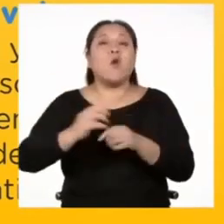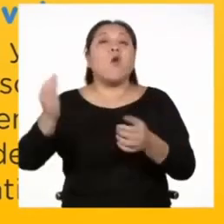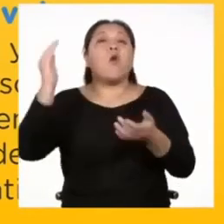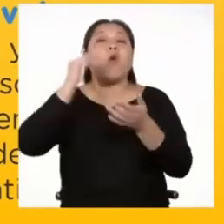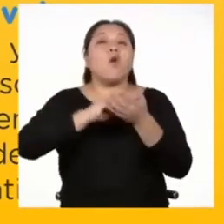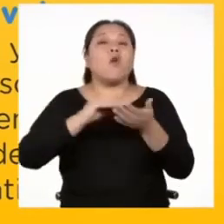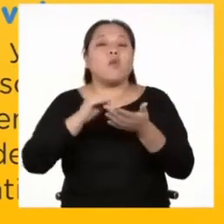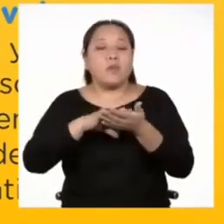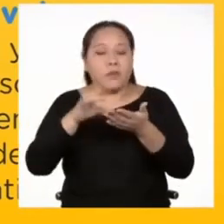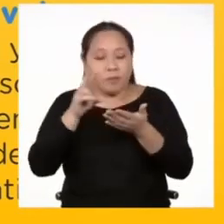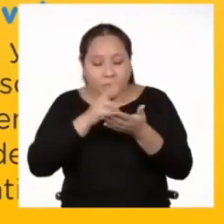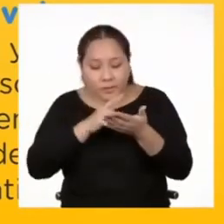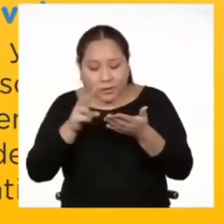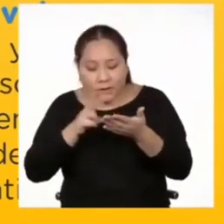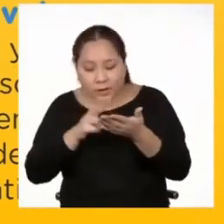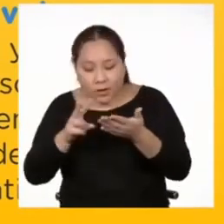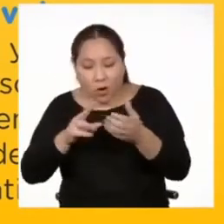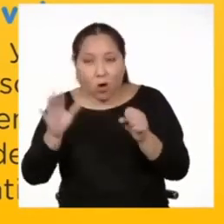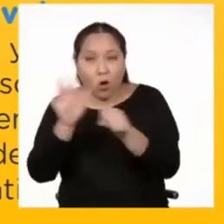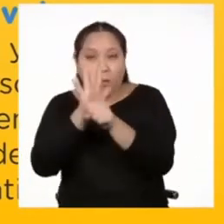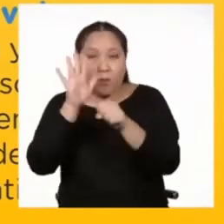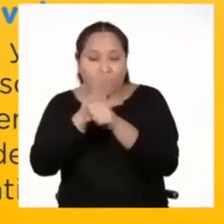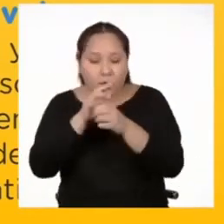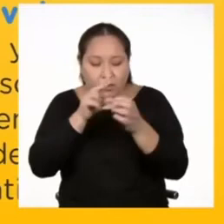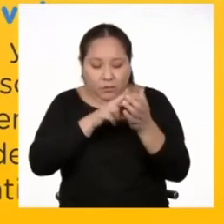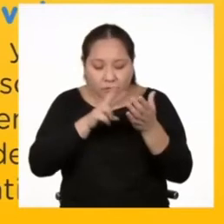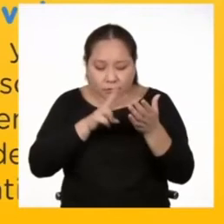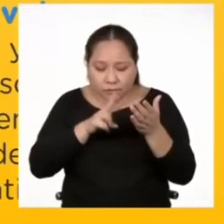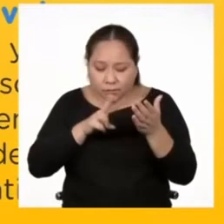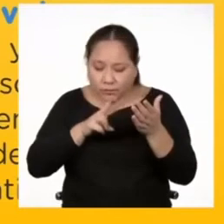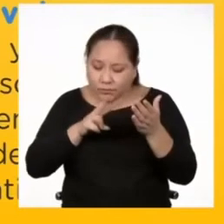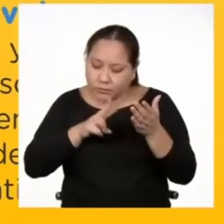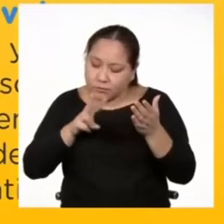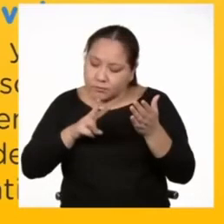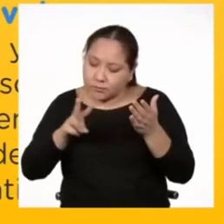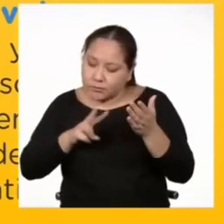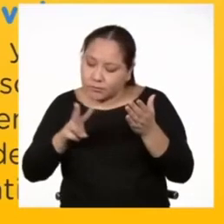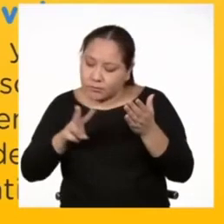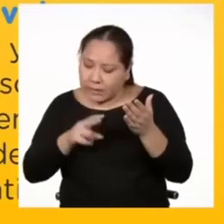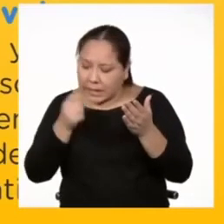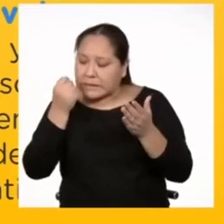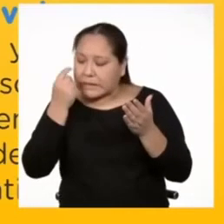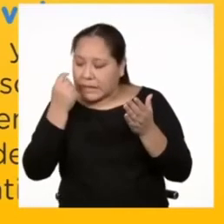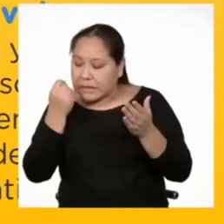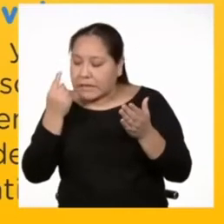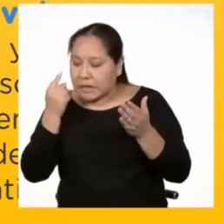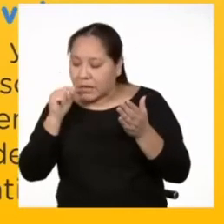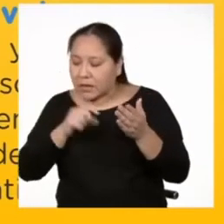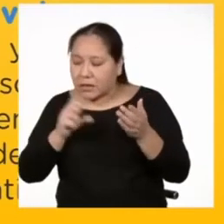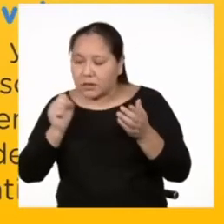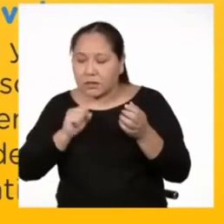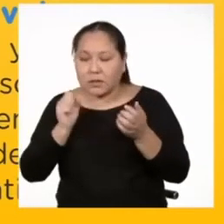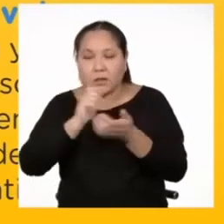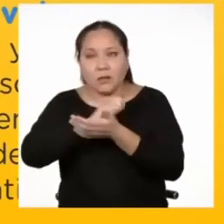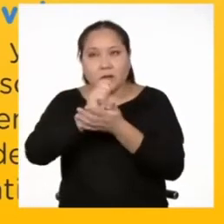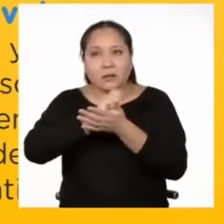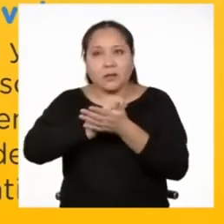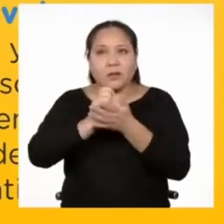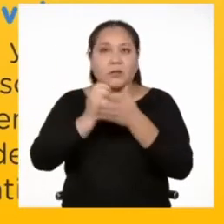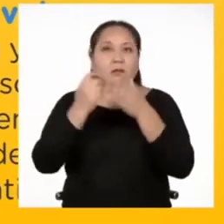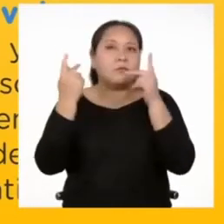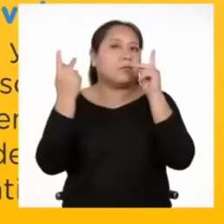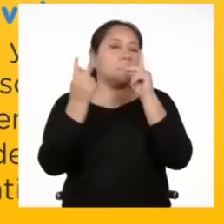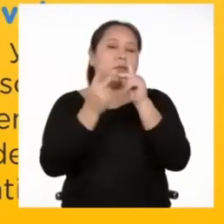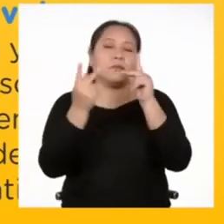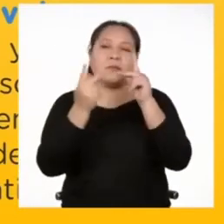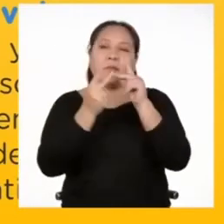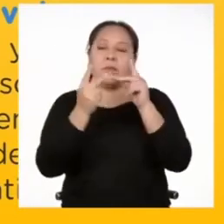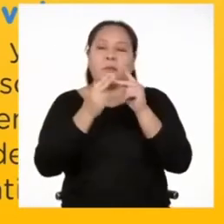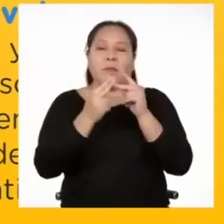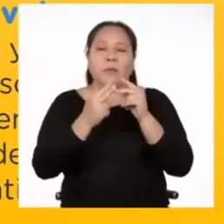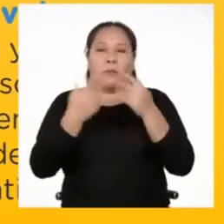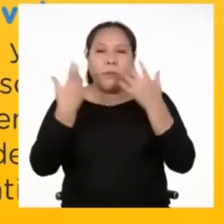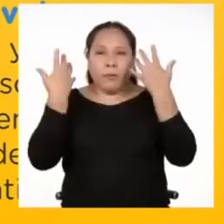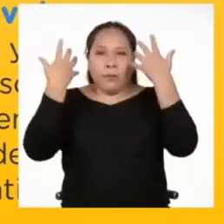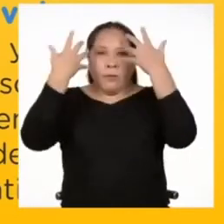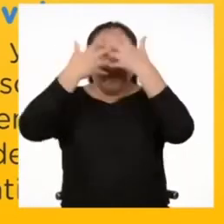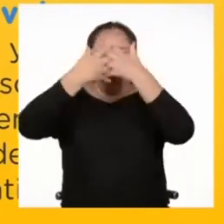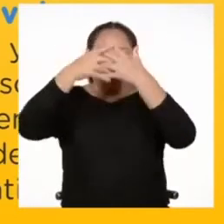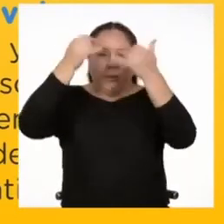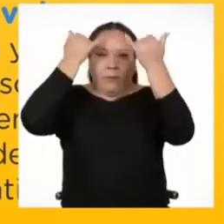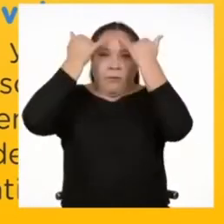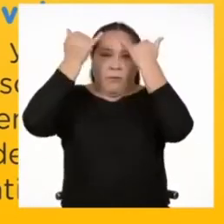leerlo de manera completa y verificar que sea entendible y esté escrito correctamente y con coherencia.